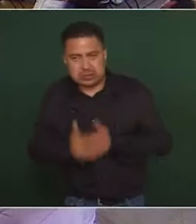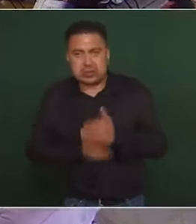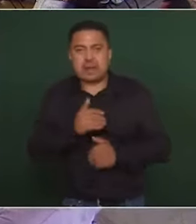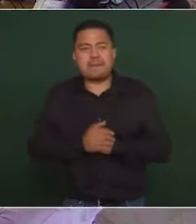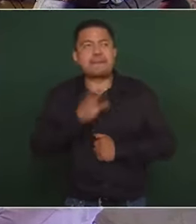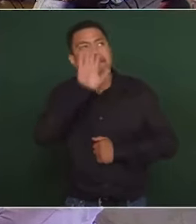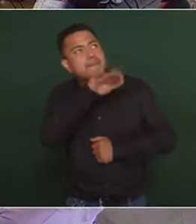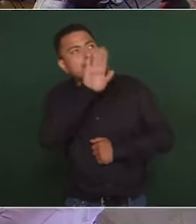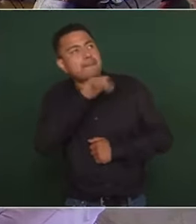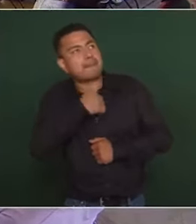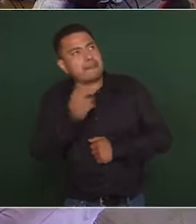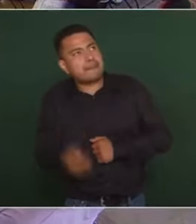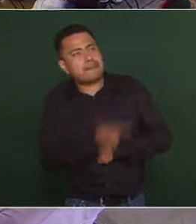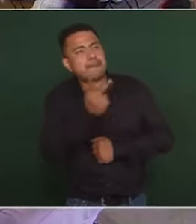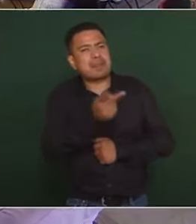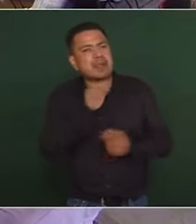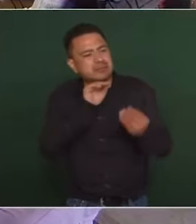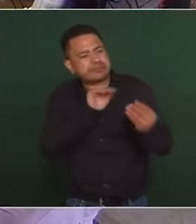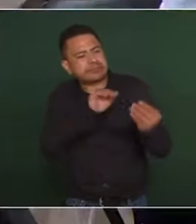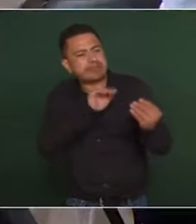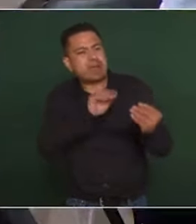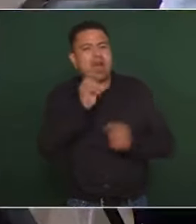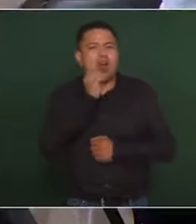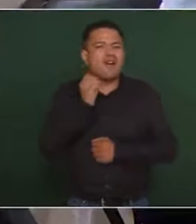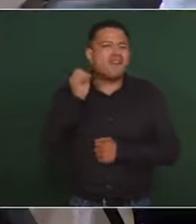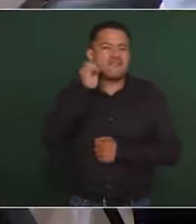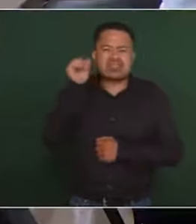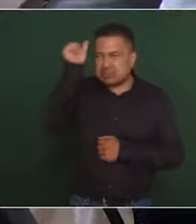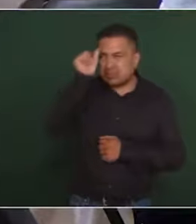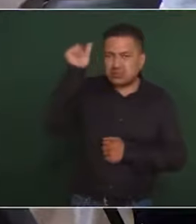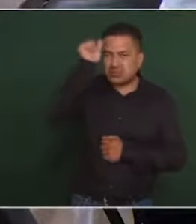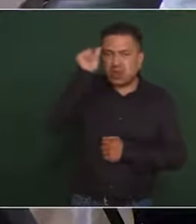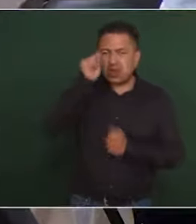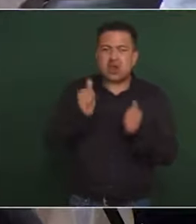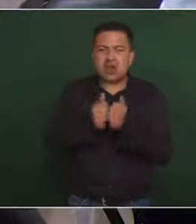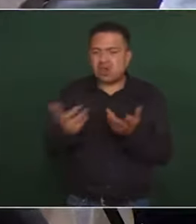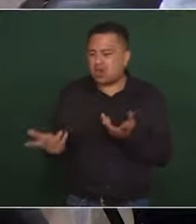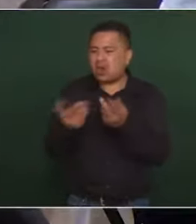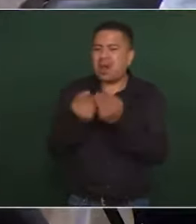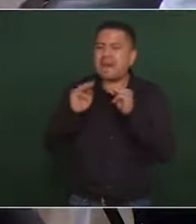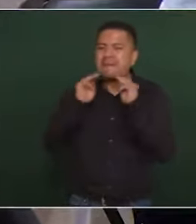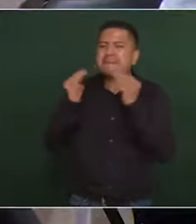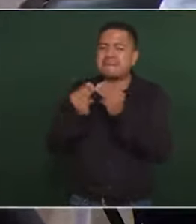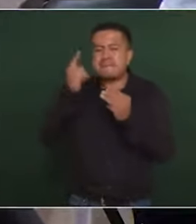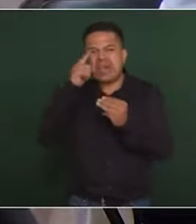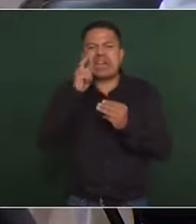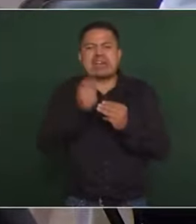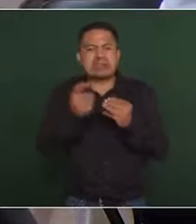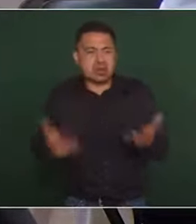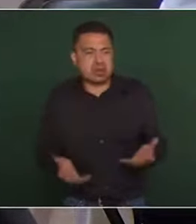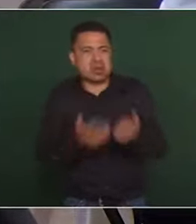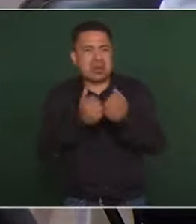Presidente, y preguntarle sobre estas negociaciones de obispos y sacerdotes con integrantes del crimen, justo para lograr